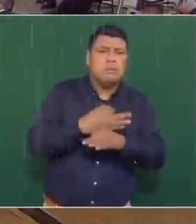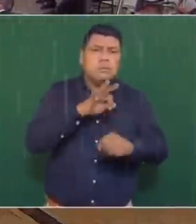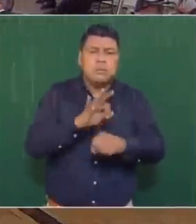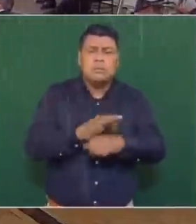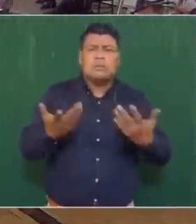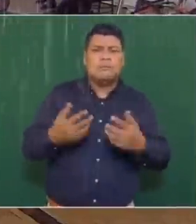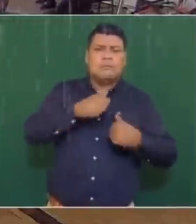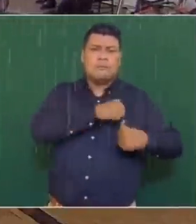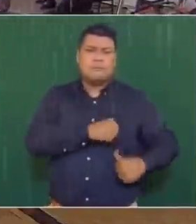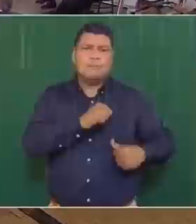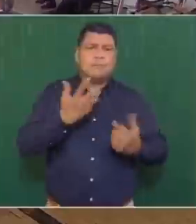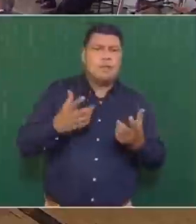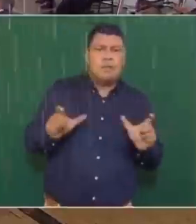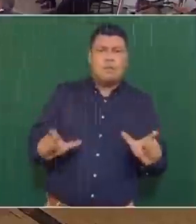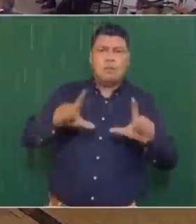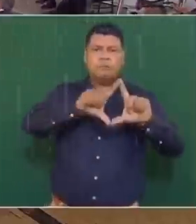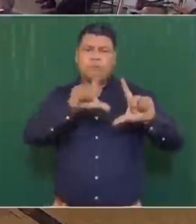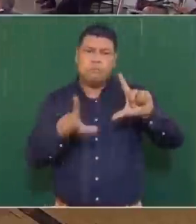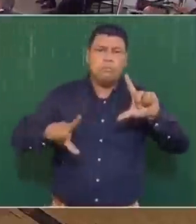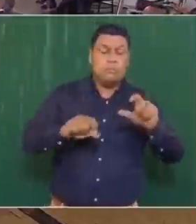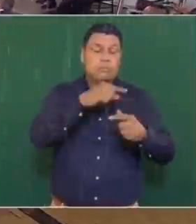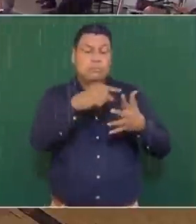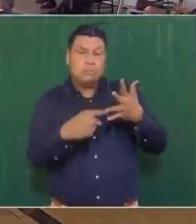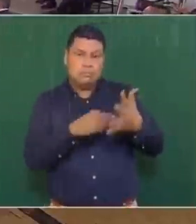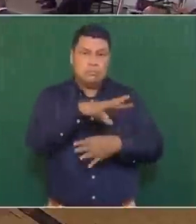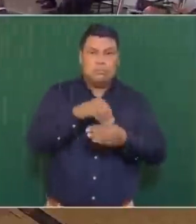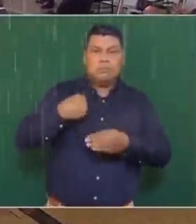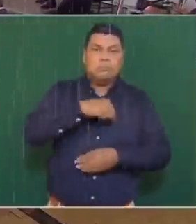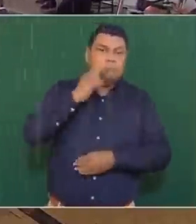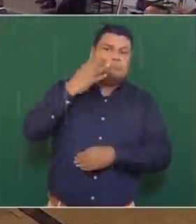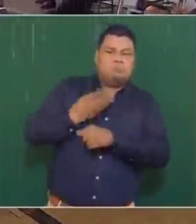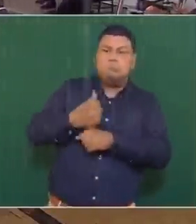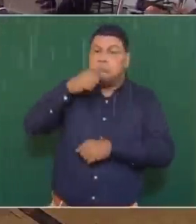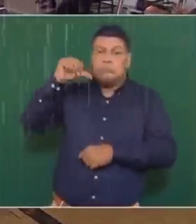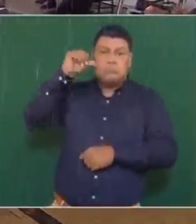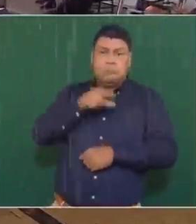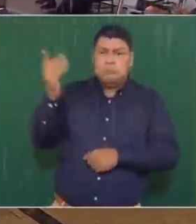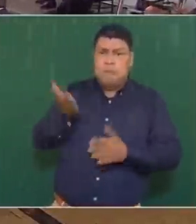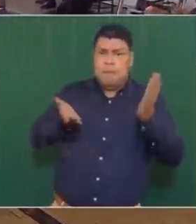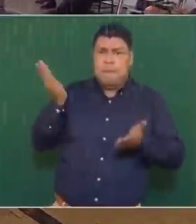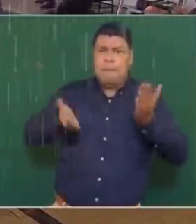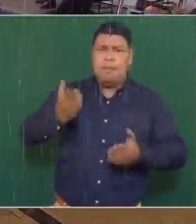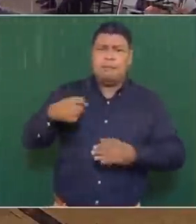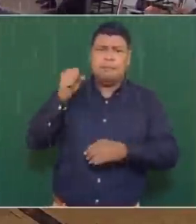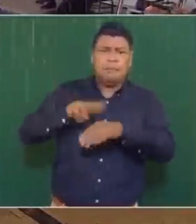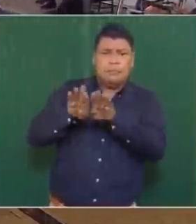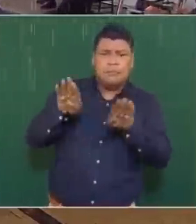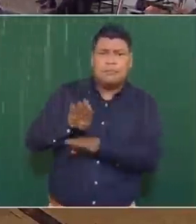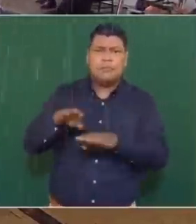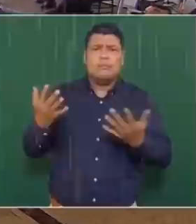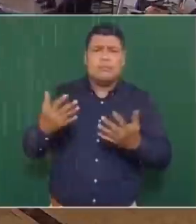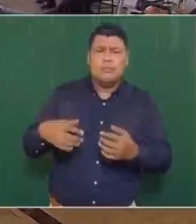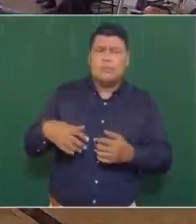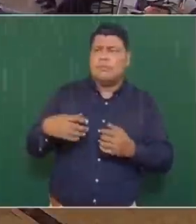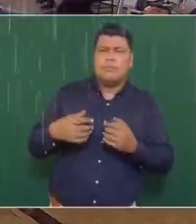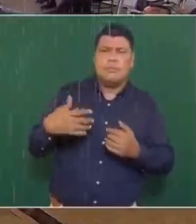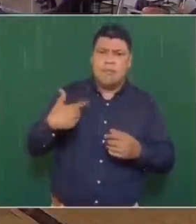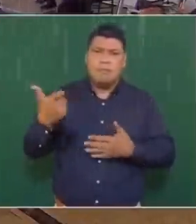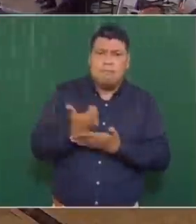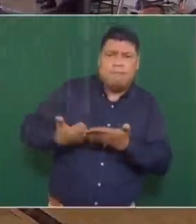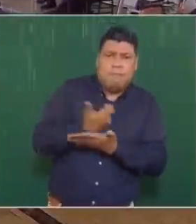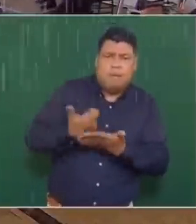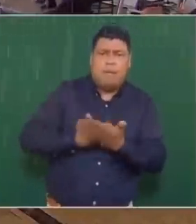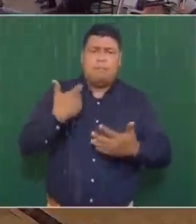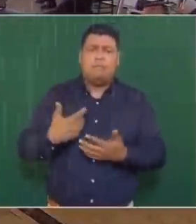y el comandante de la Guardia Nacional. Y les decía que desde ayer están aquí la subsecretaria de Hacienda, subsecretaria de Egresos,